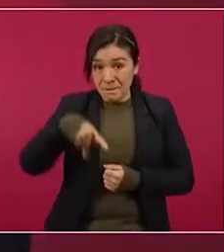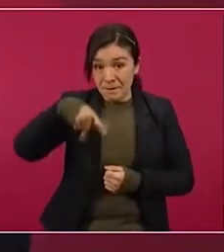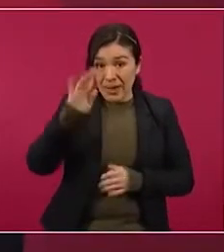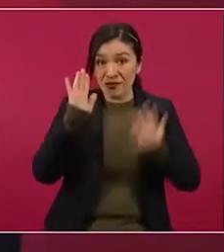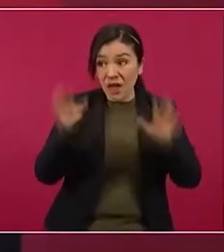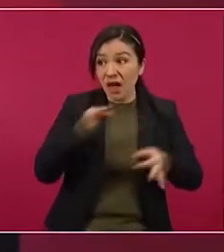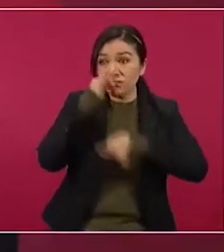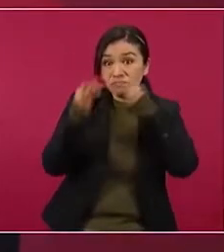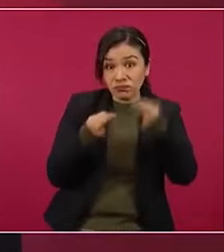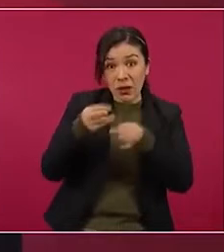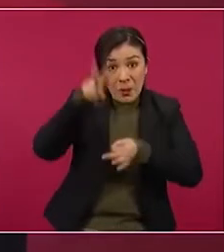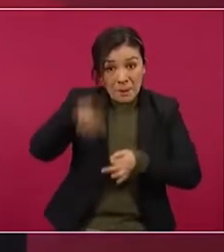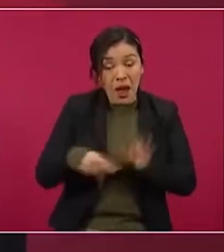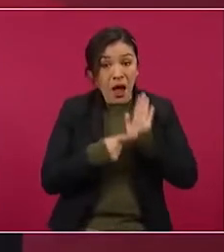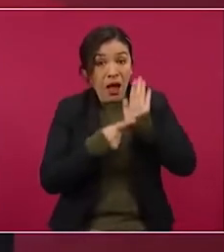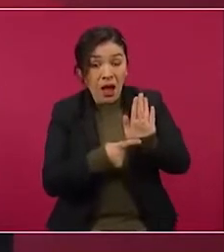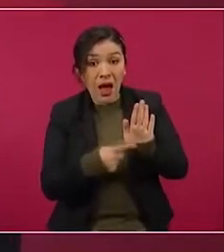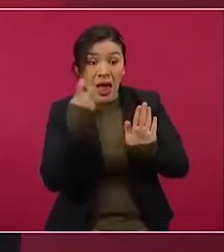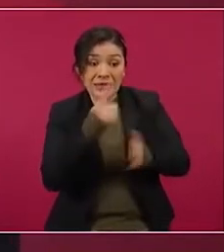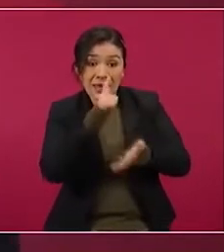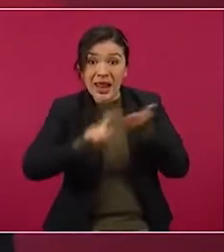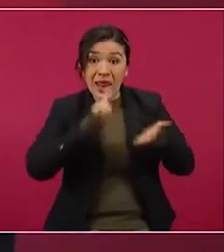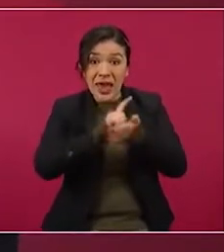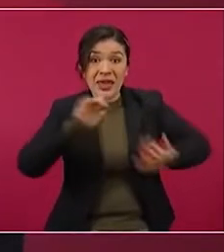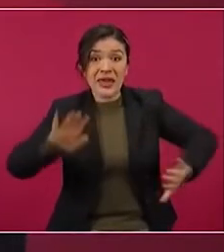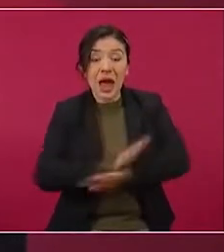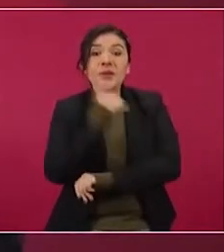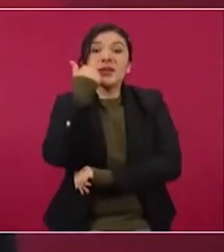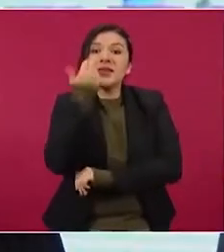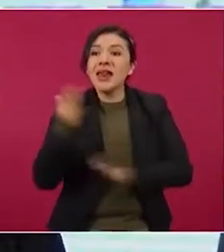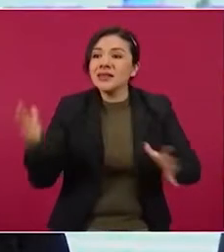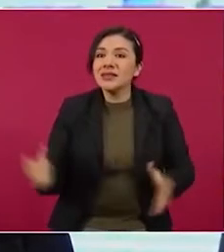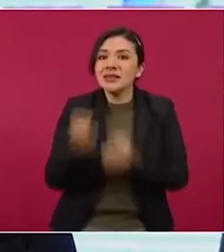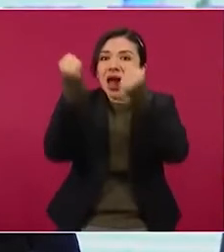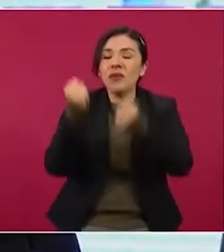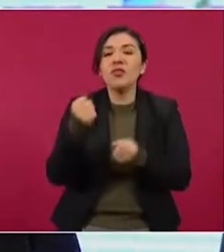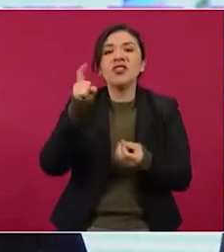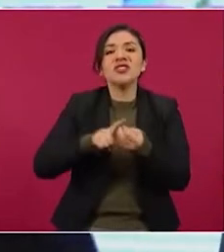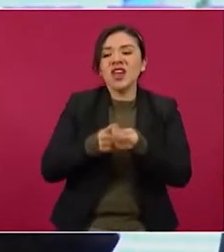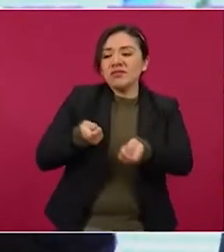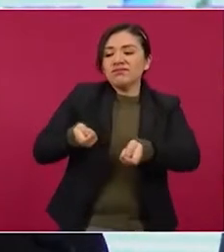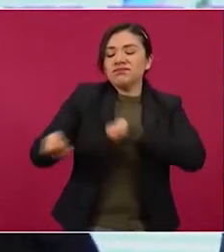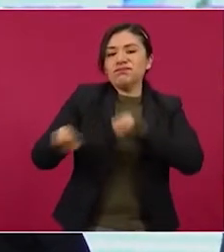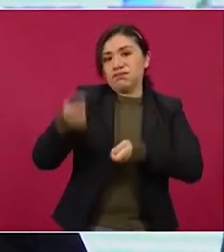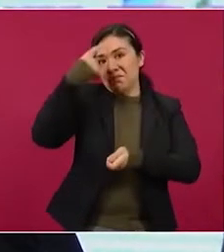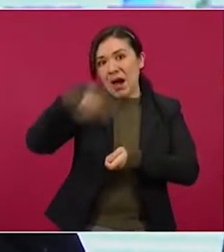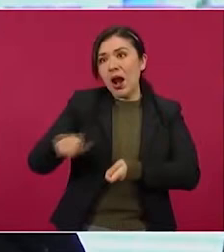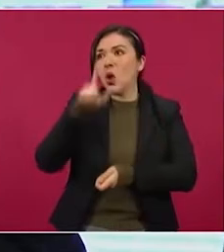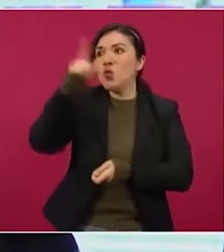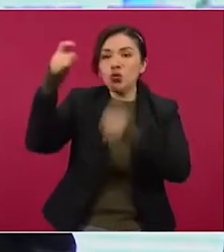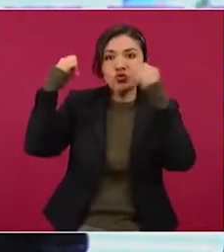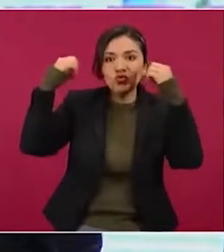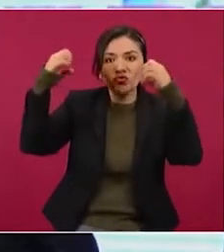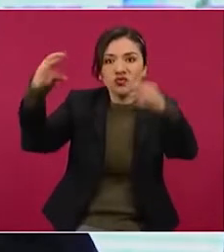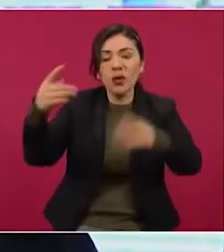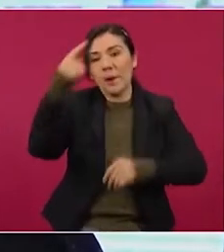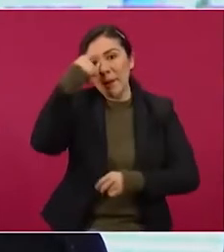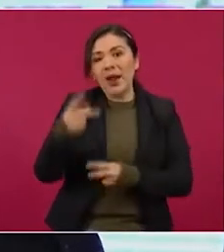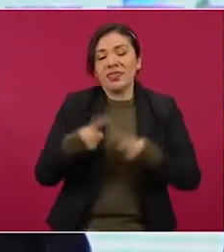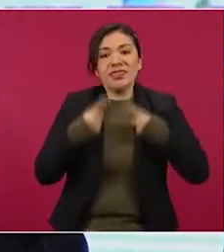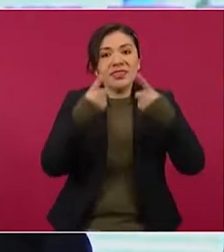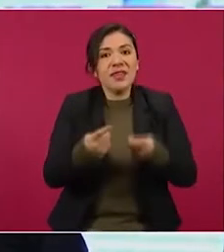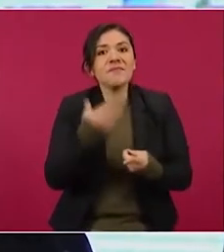las notas no dicen que la reforma tiene como propósito recuperar la rectoría del Estado de la industria eléctrica para